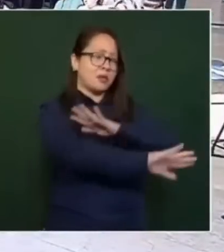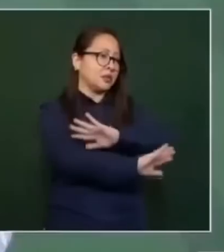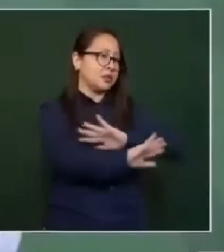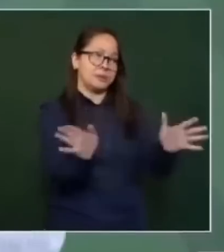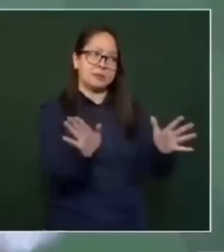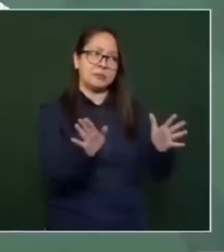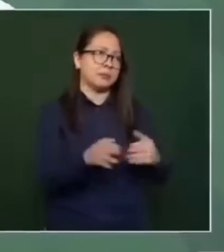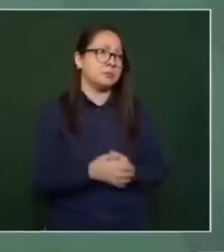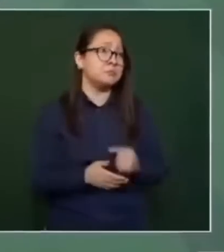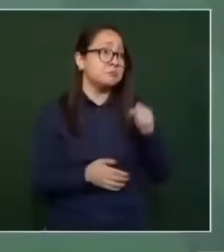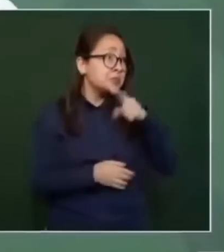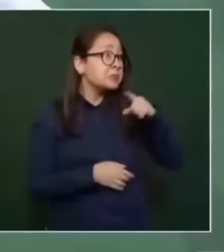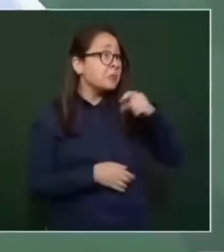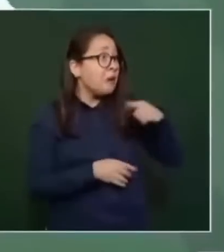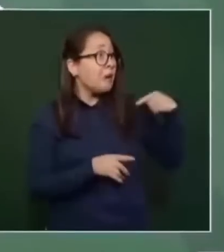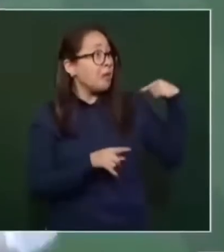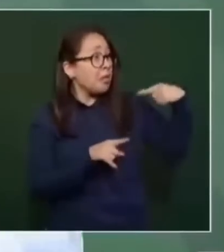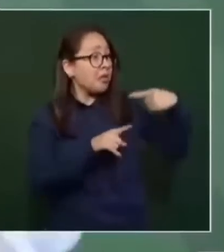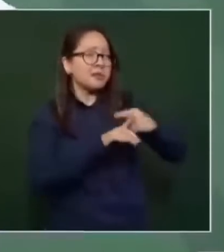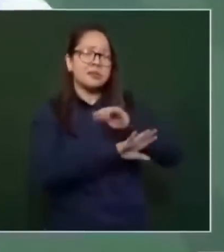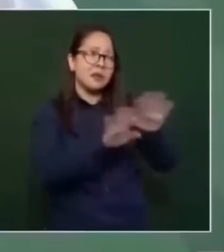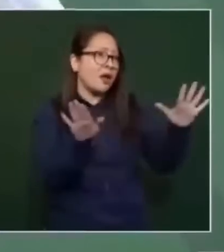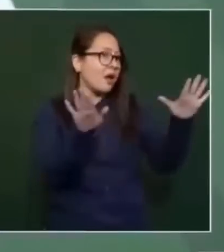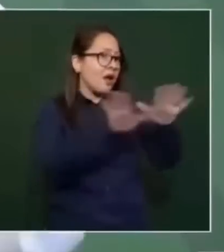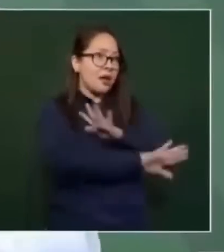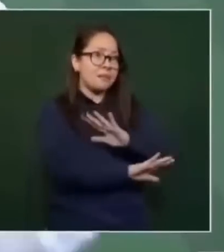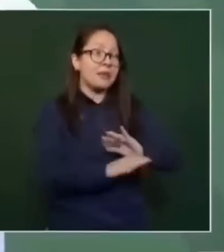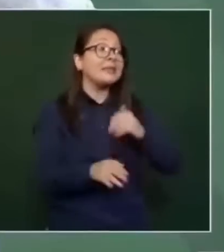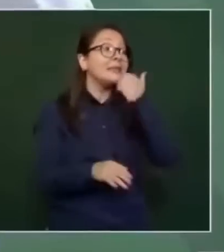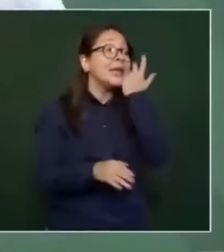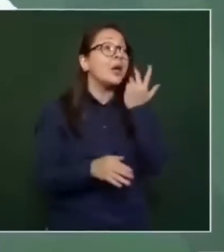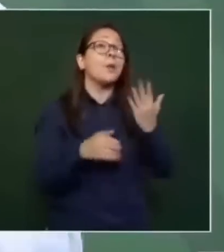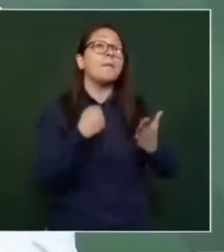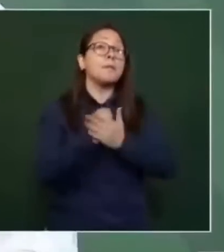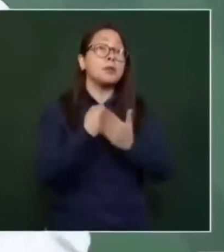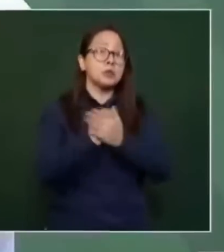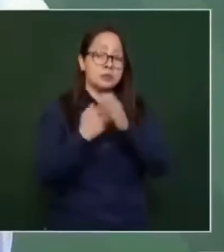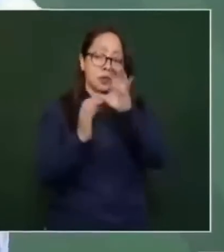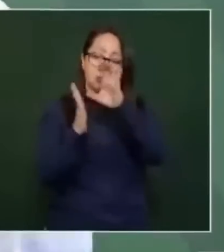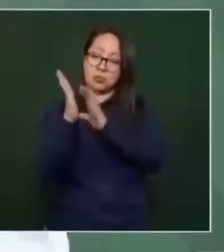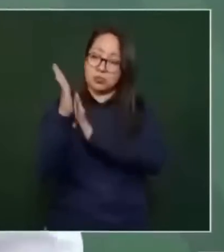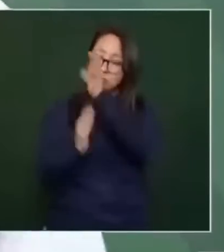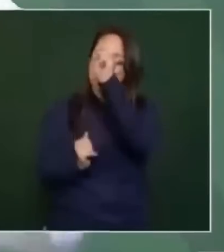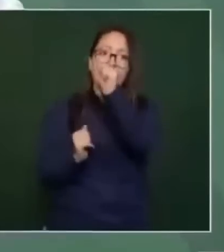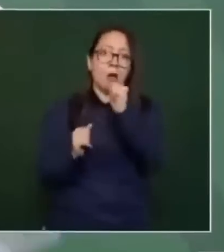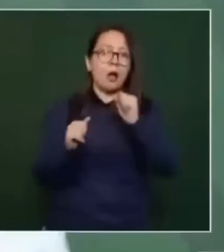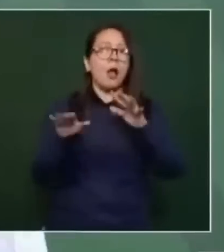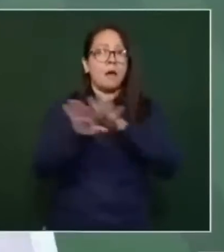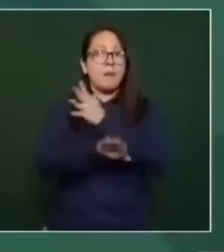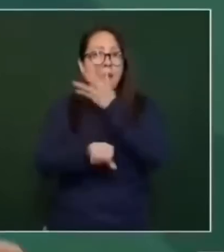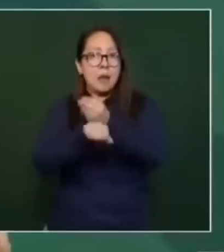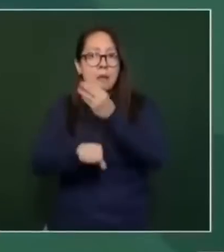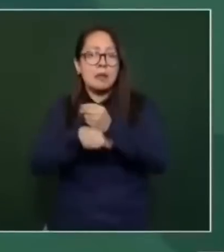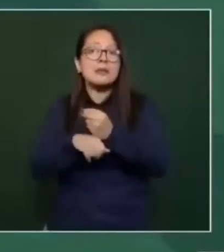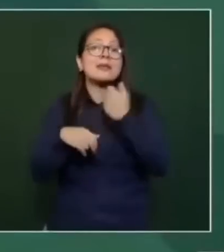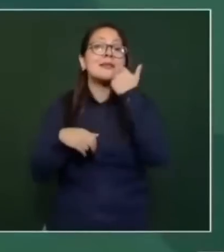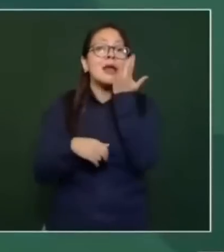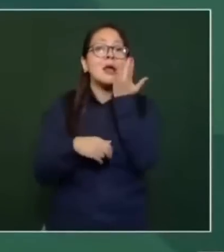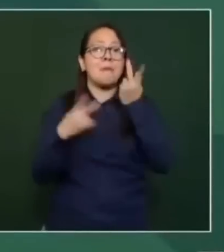Porque quiero enviar la iniciativa de reforma a la Constitución. Porque quiero que sea el pueblo